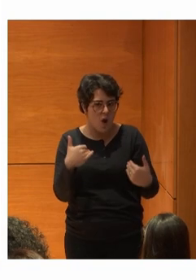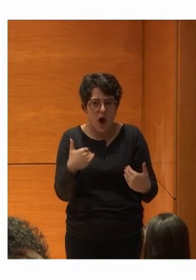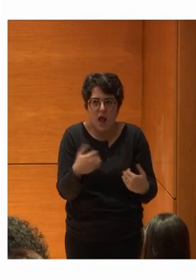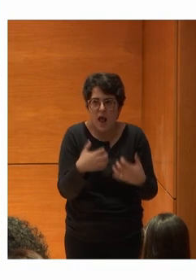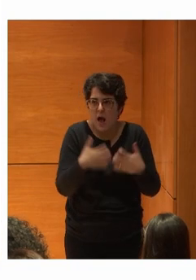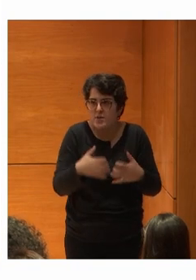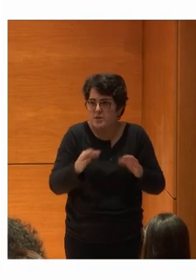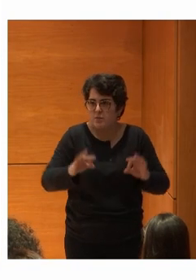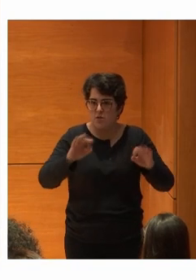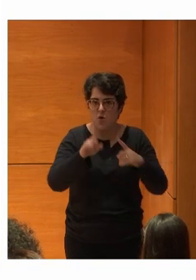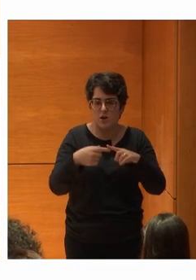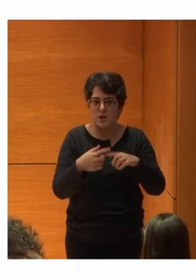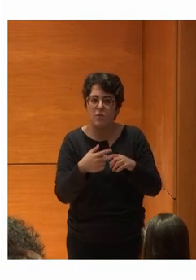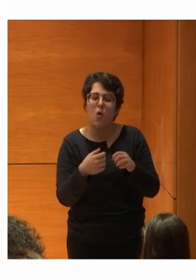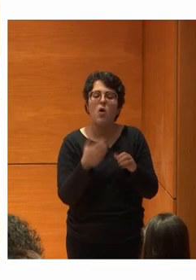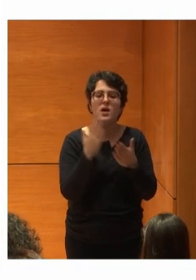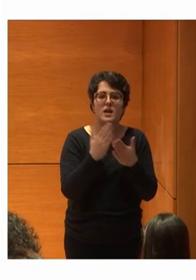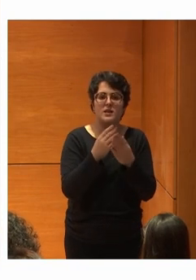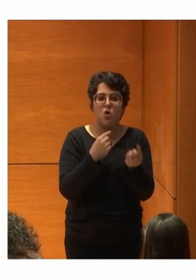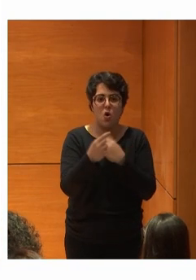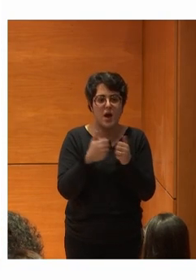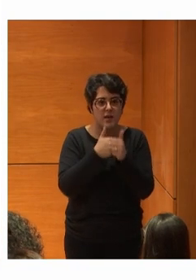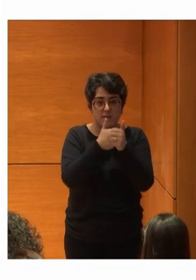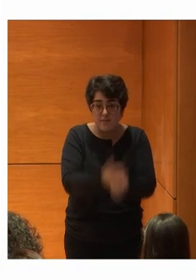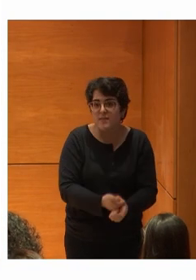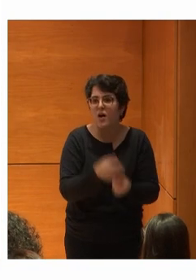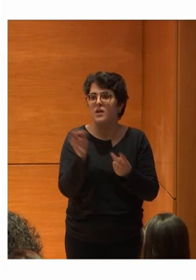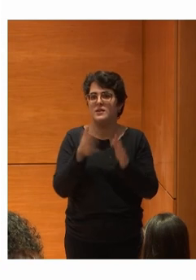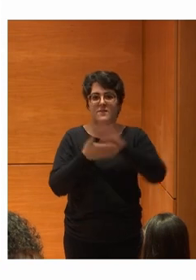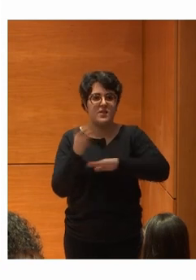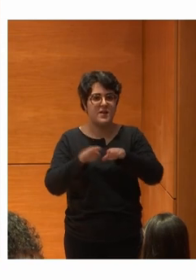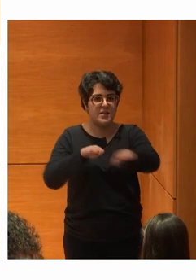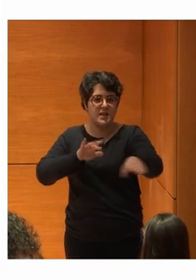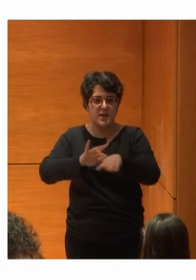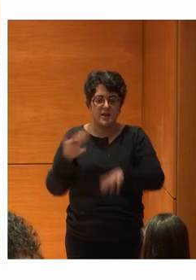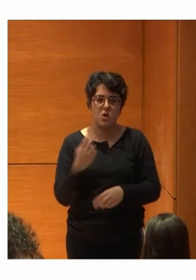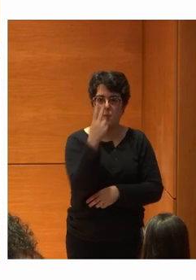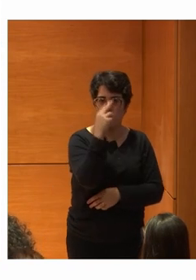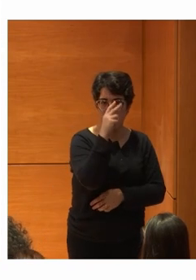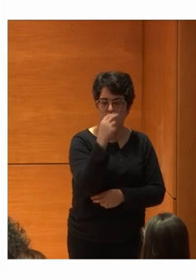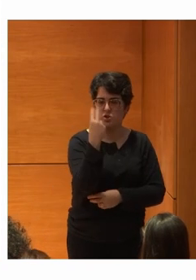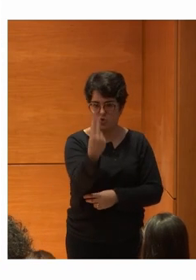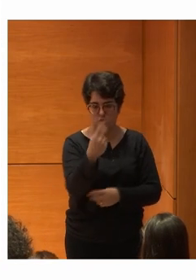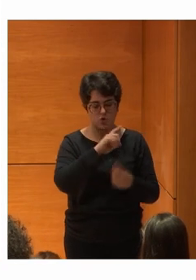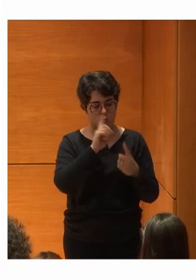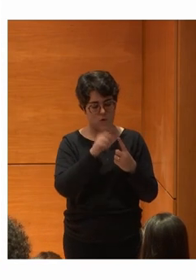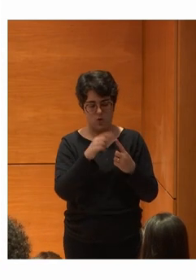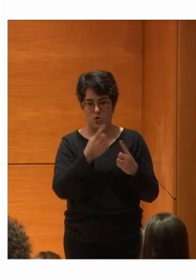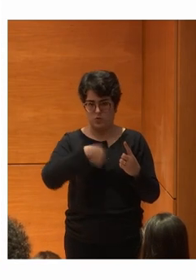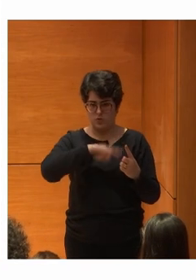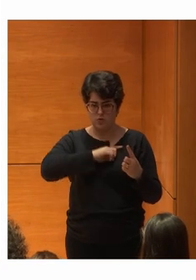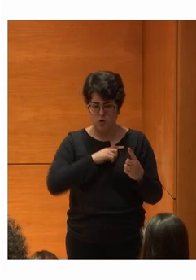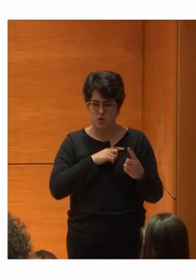Aparatos para seguir clases online O la brecha digital Habría como dos preocupaciones Una es ¿Cómo podemos